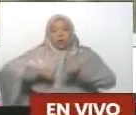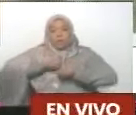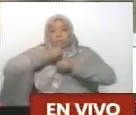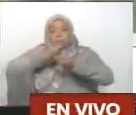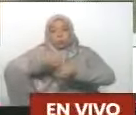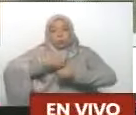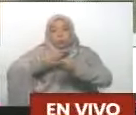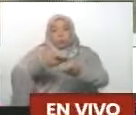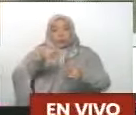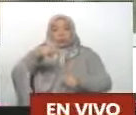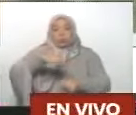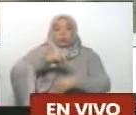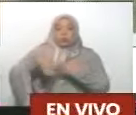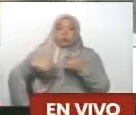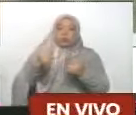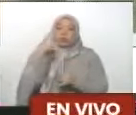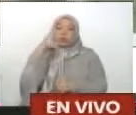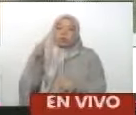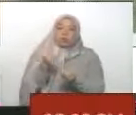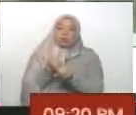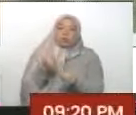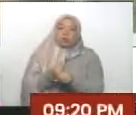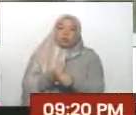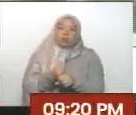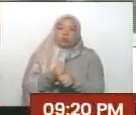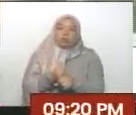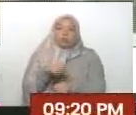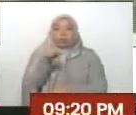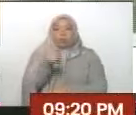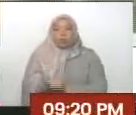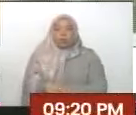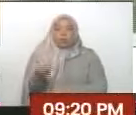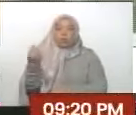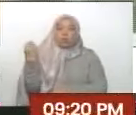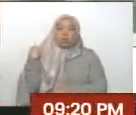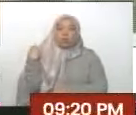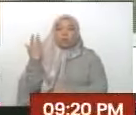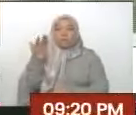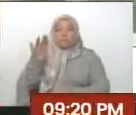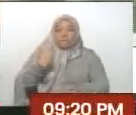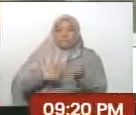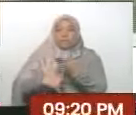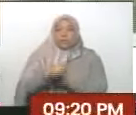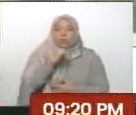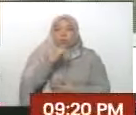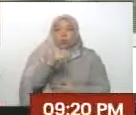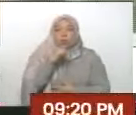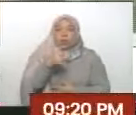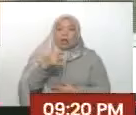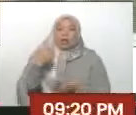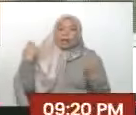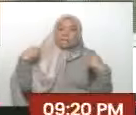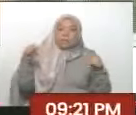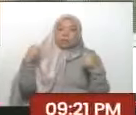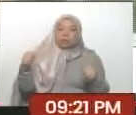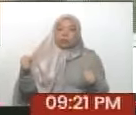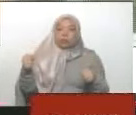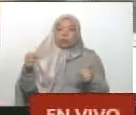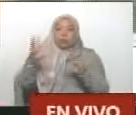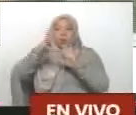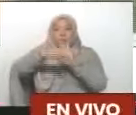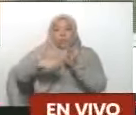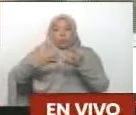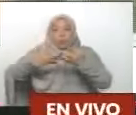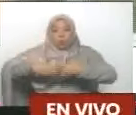porque estamos denunciando que está en marcha la maniobra para ejecutar el robo de la